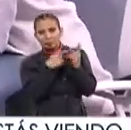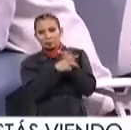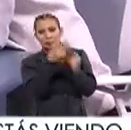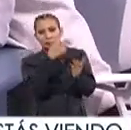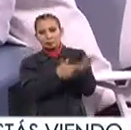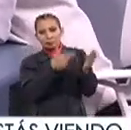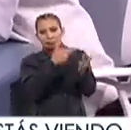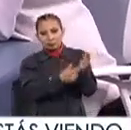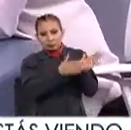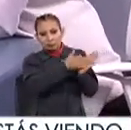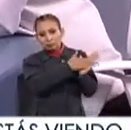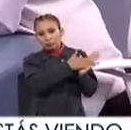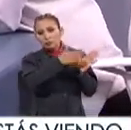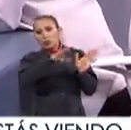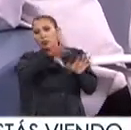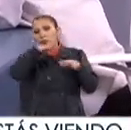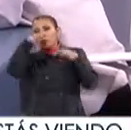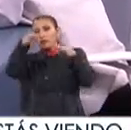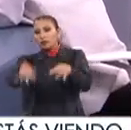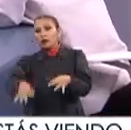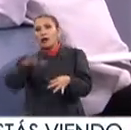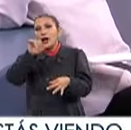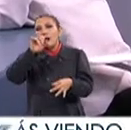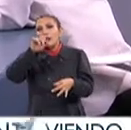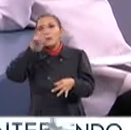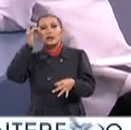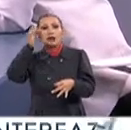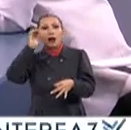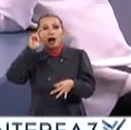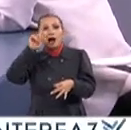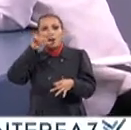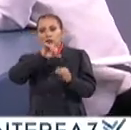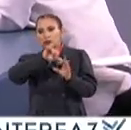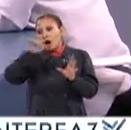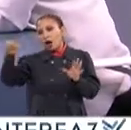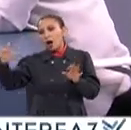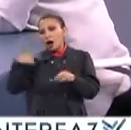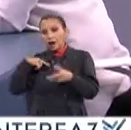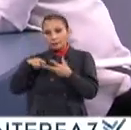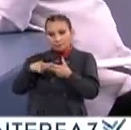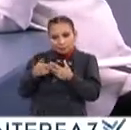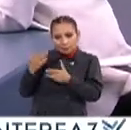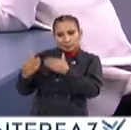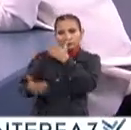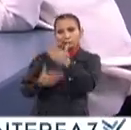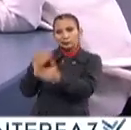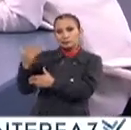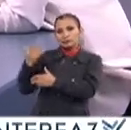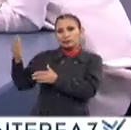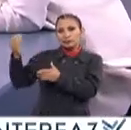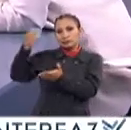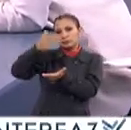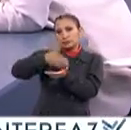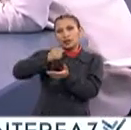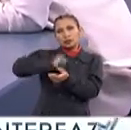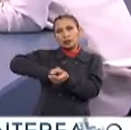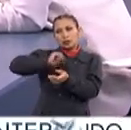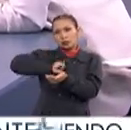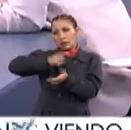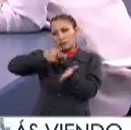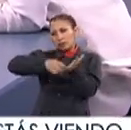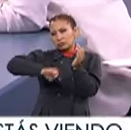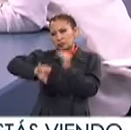De taller de gremio Cómo se funda La Academia San Carlos Hasta pues ya Bien entrada La Academia A mediados del siglo